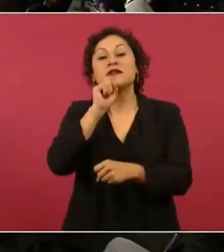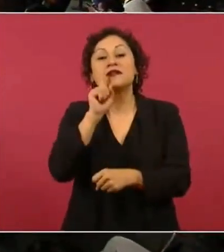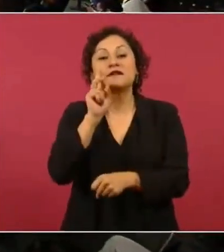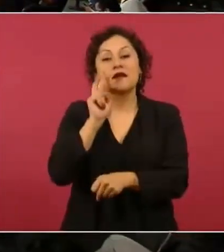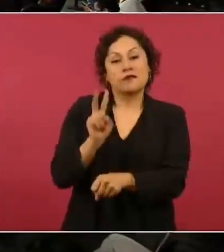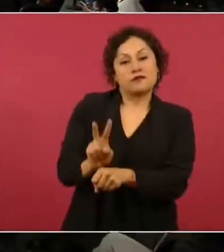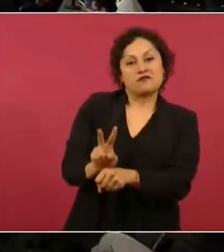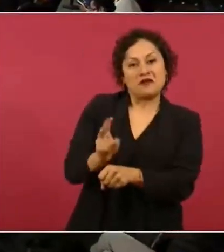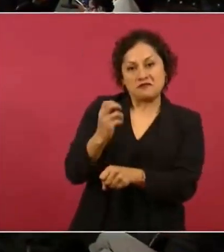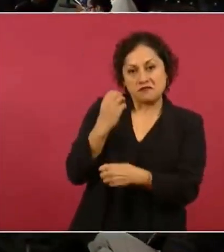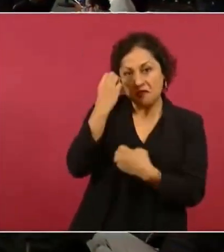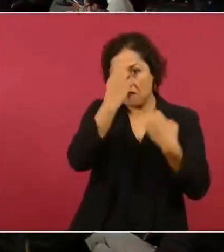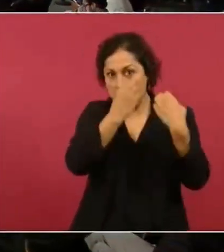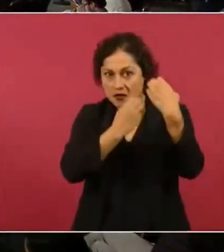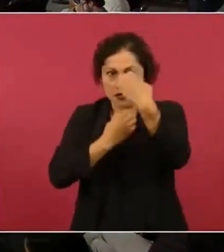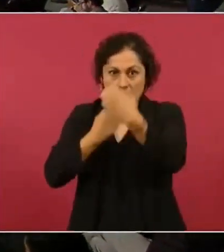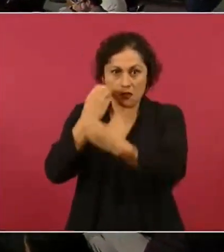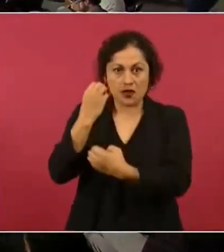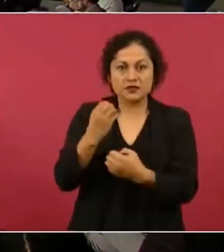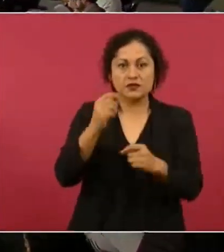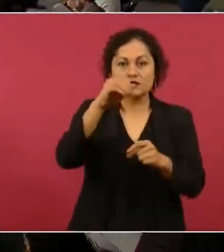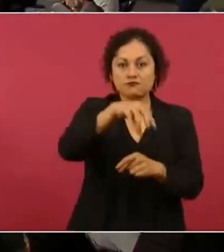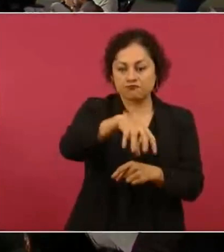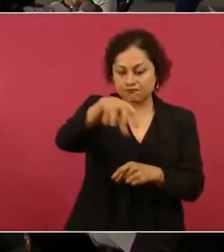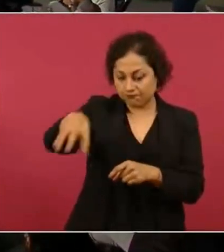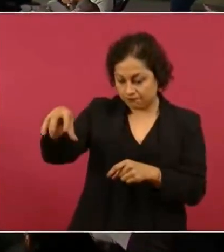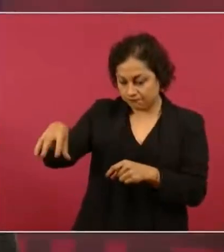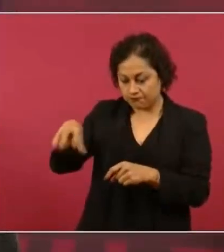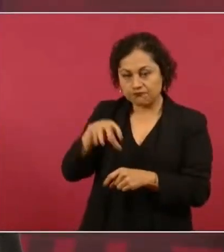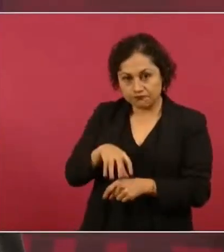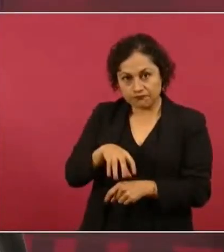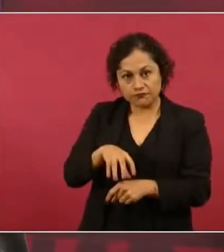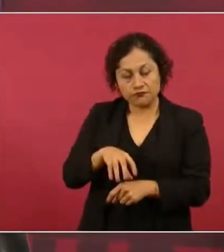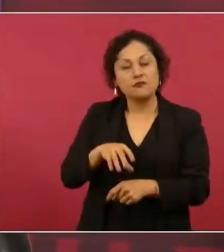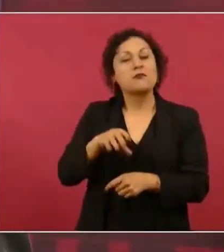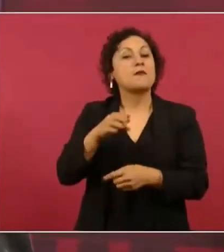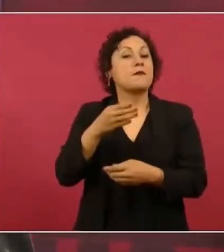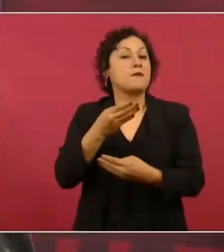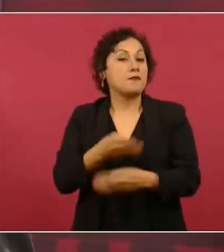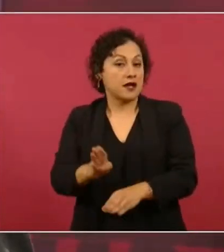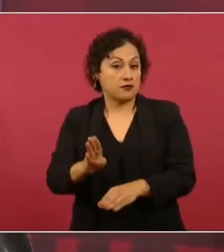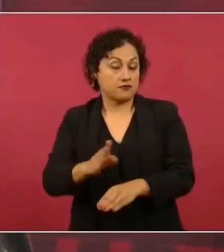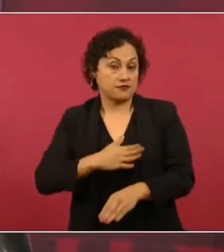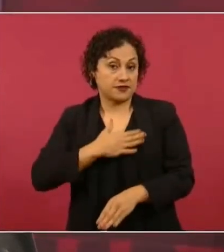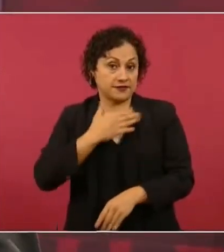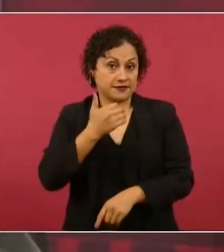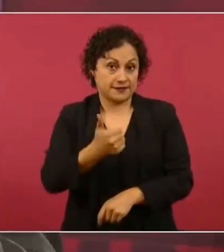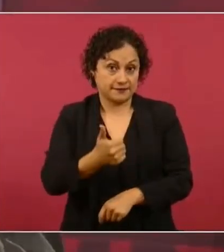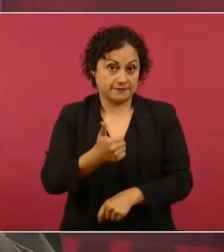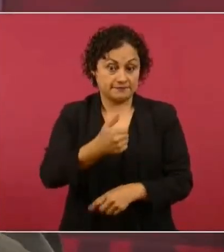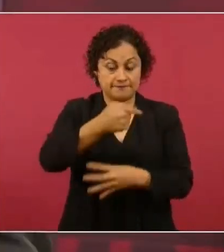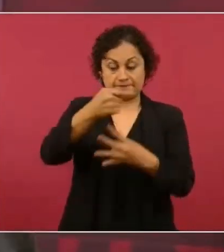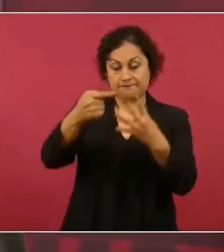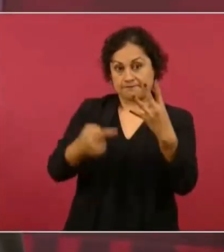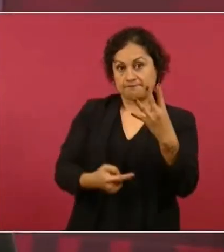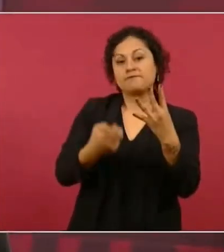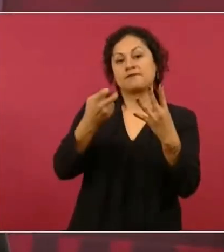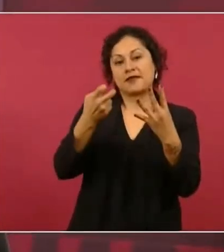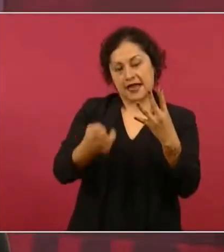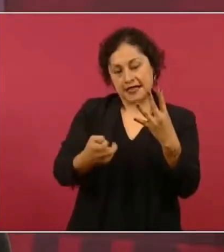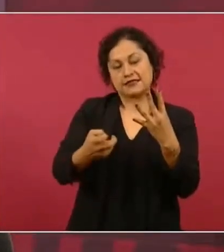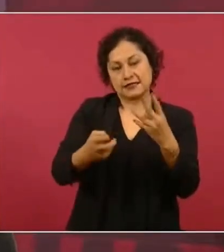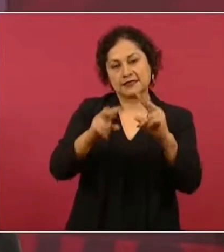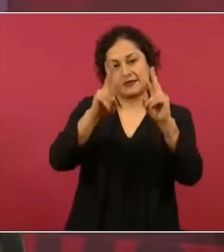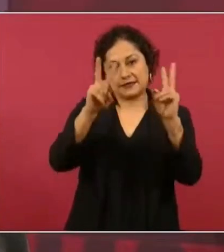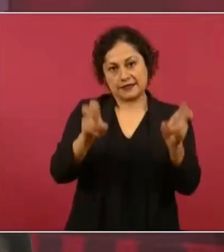el avance en las sucursales del Banco del Bienestar. Y esos son los